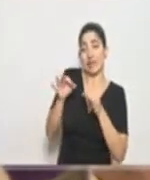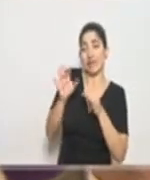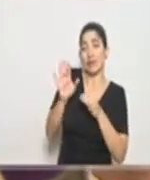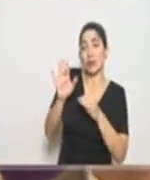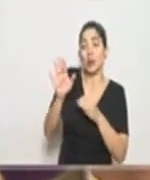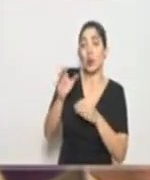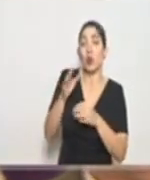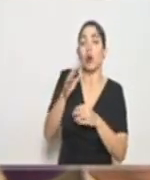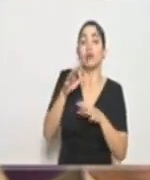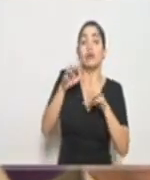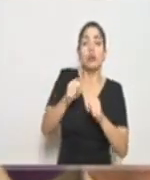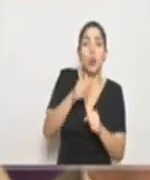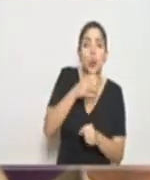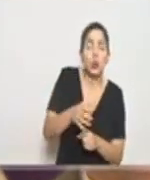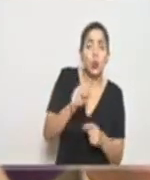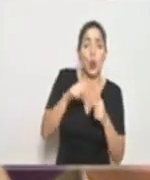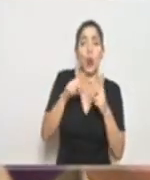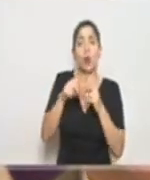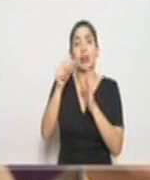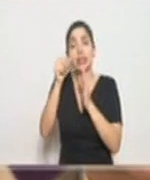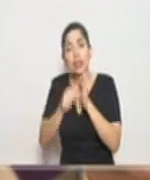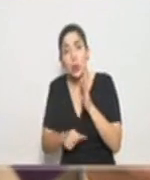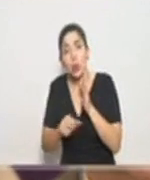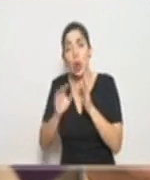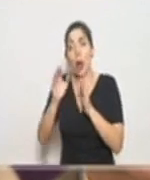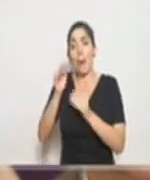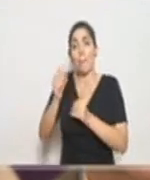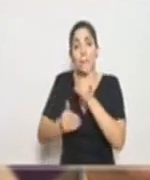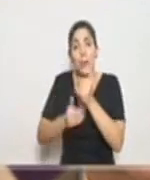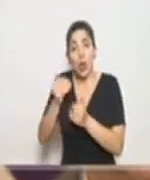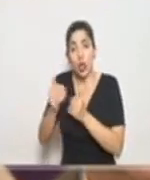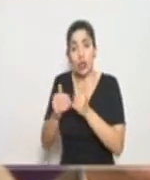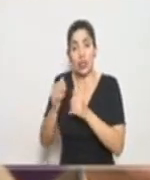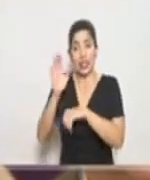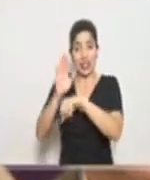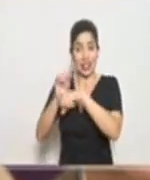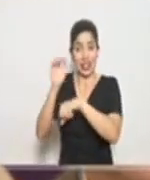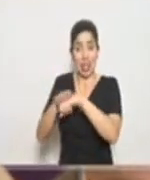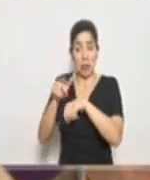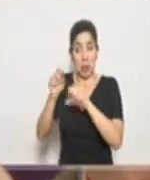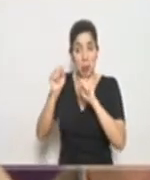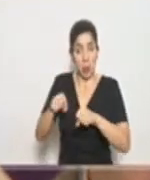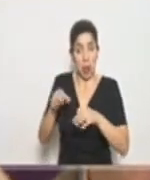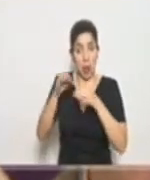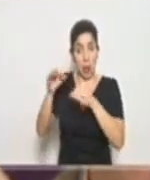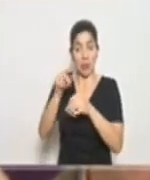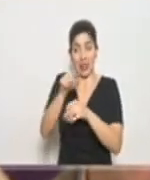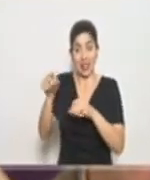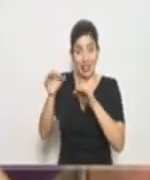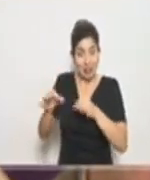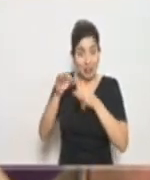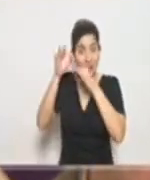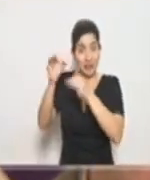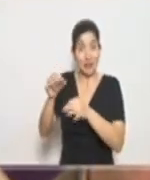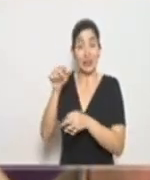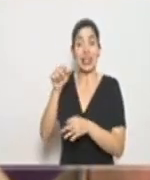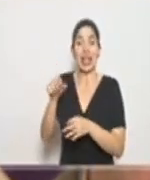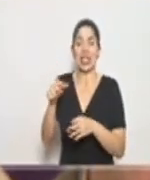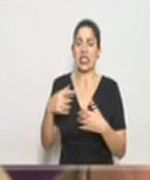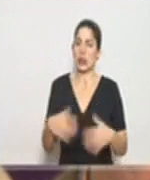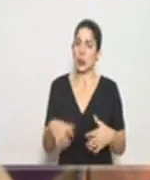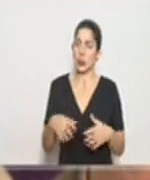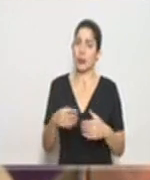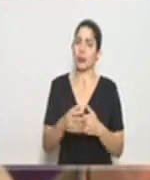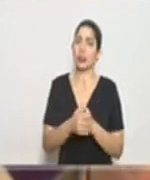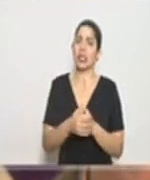consultas y las cirugías o los procedimientos electivos y programables esto es un costo